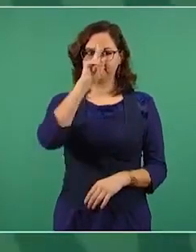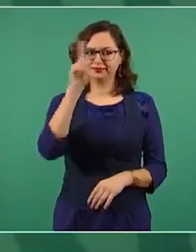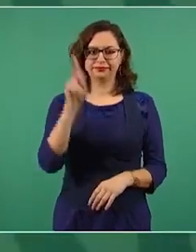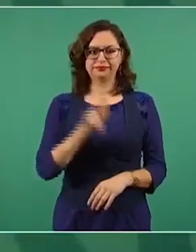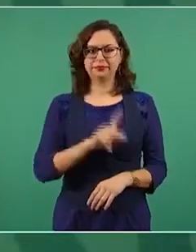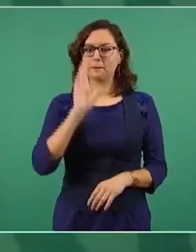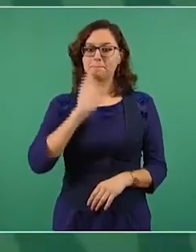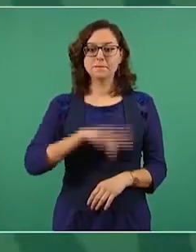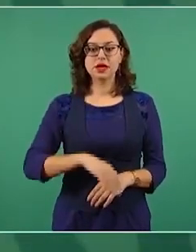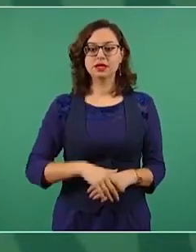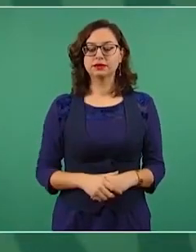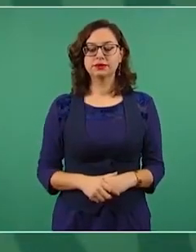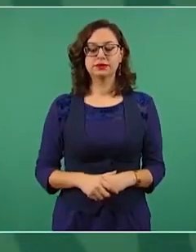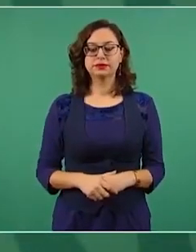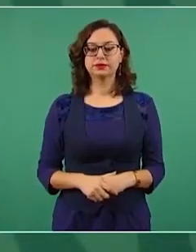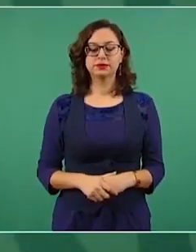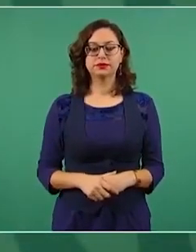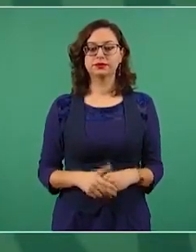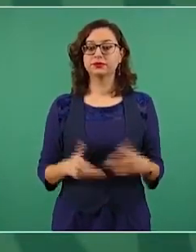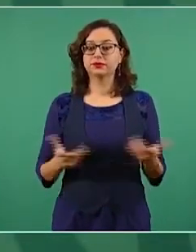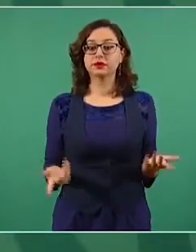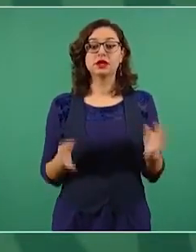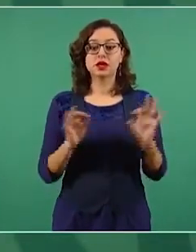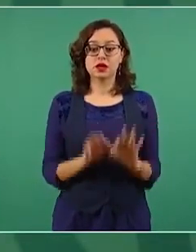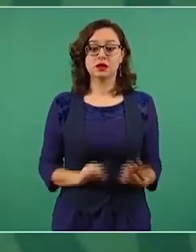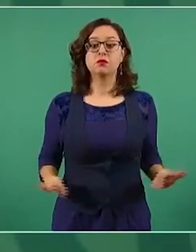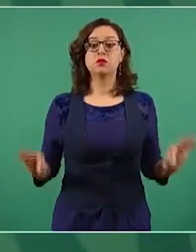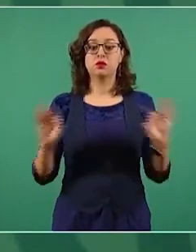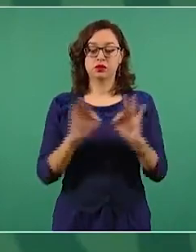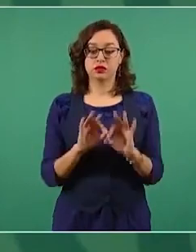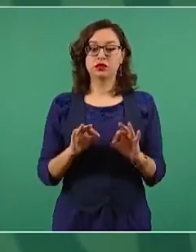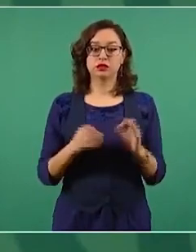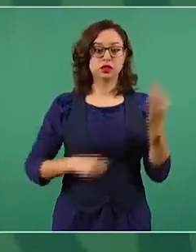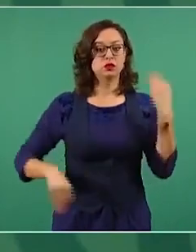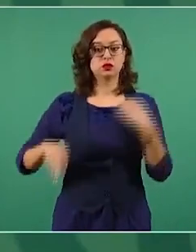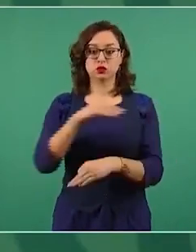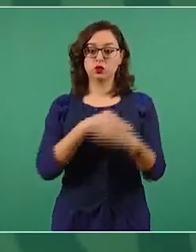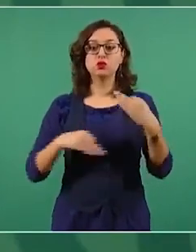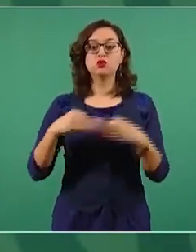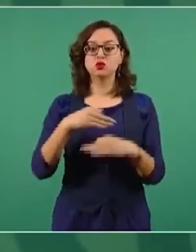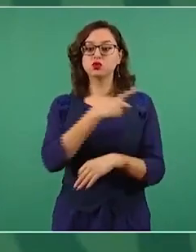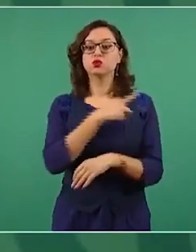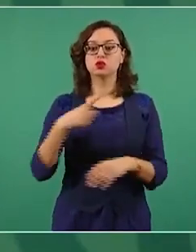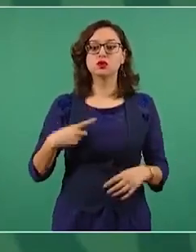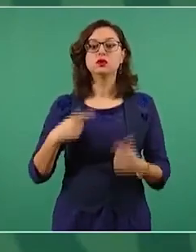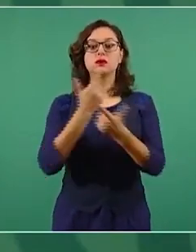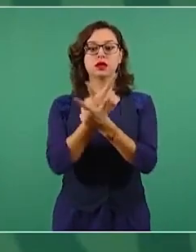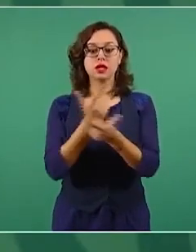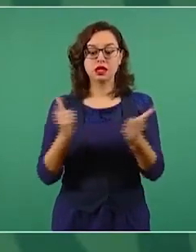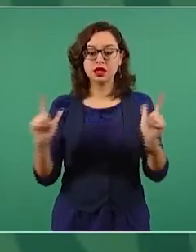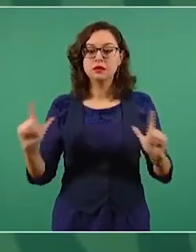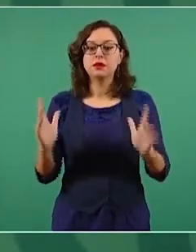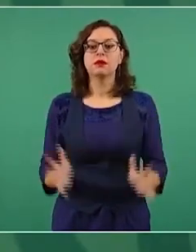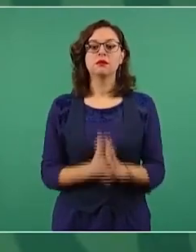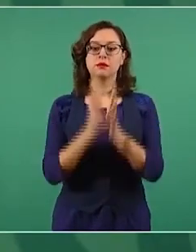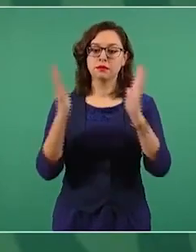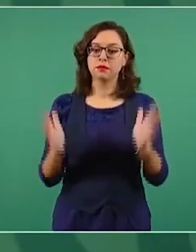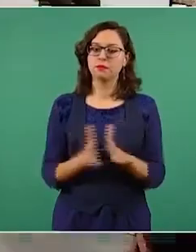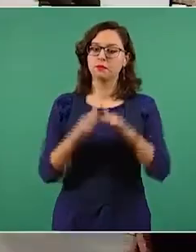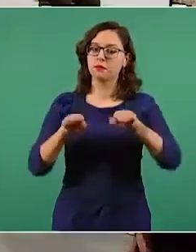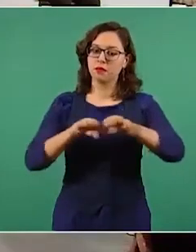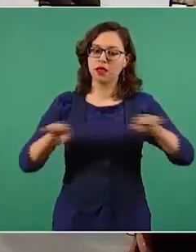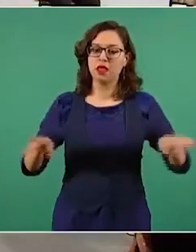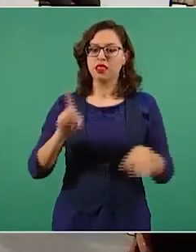Entonces, que haya libertad para todos, democracia y que